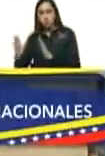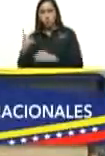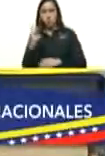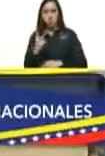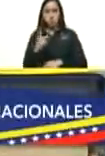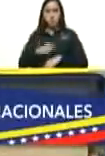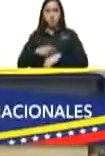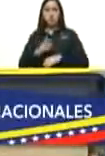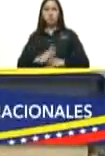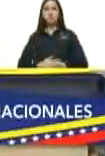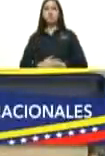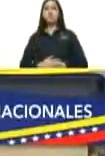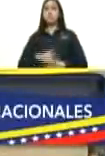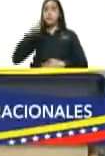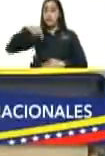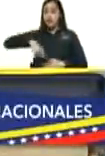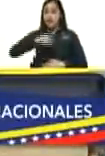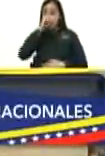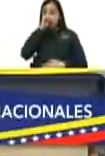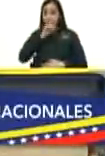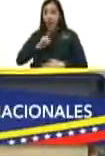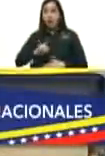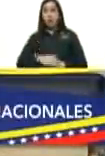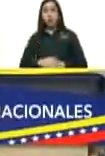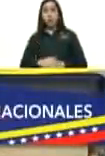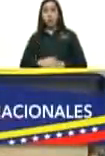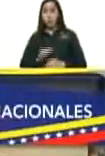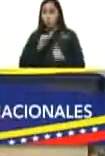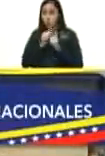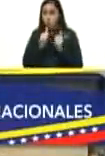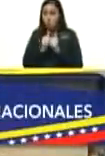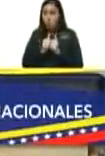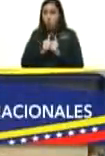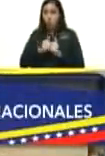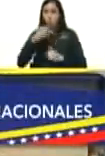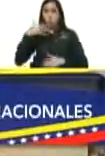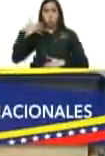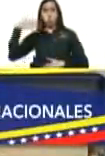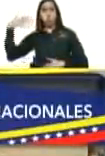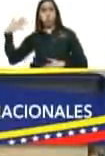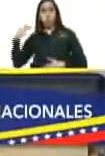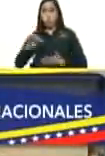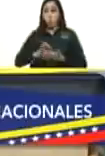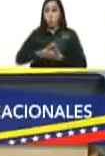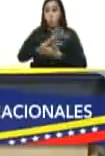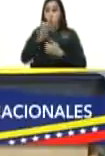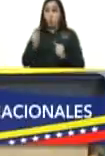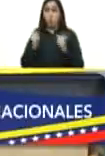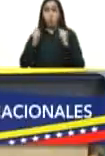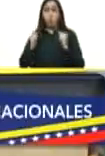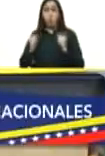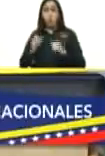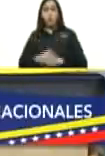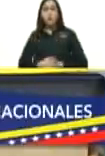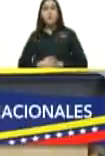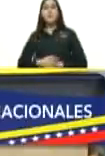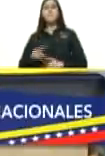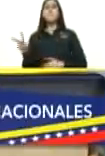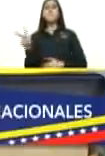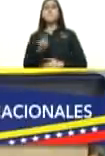este es el año donde a nivel deportivo hemos tenido las mayores glorias Venezuela